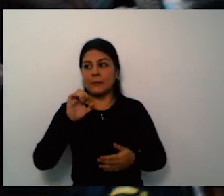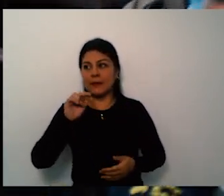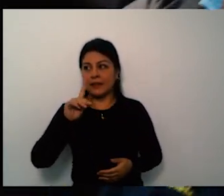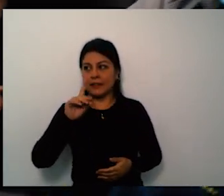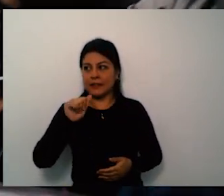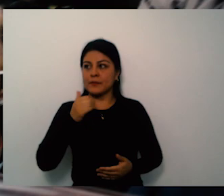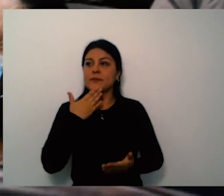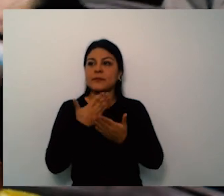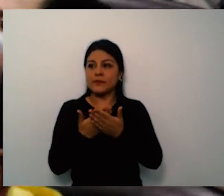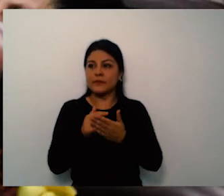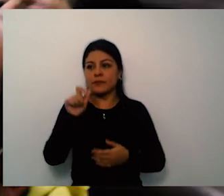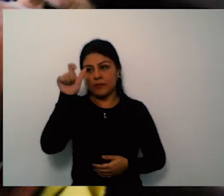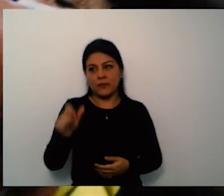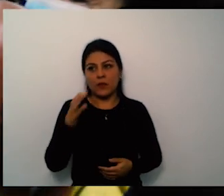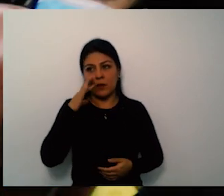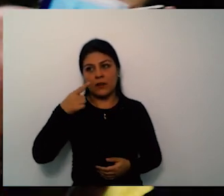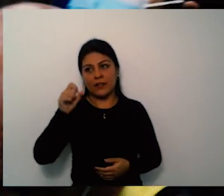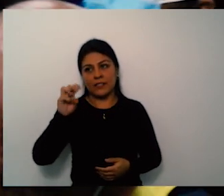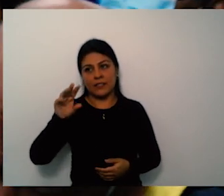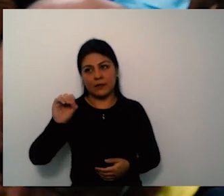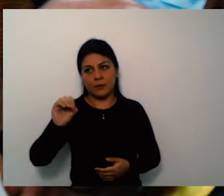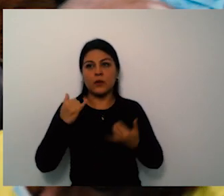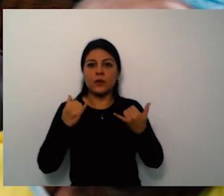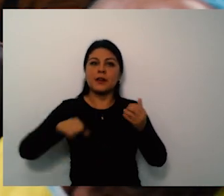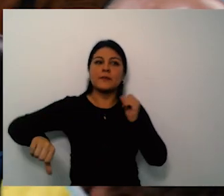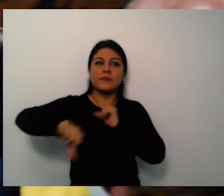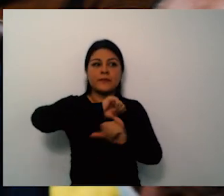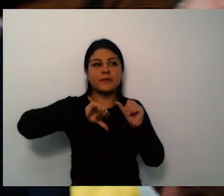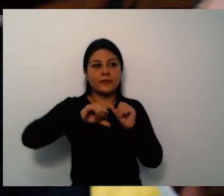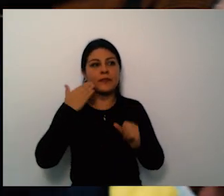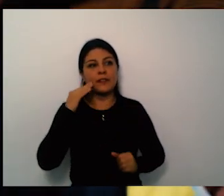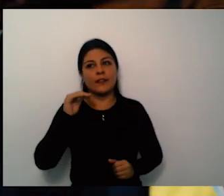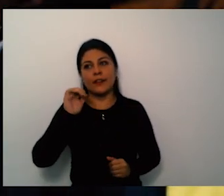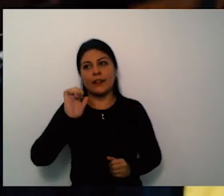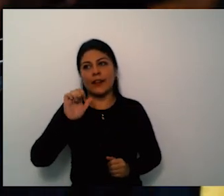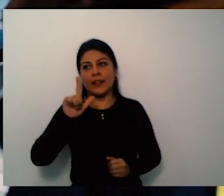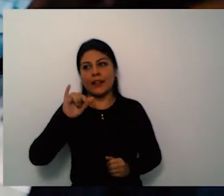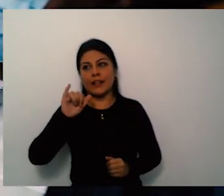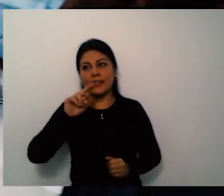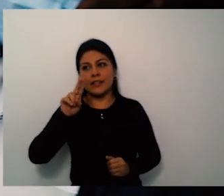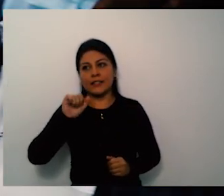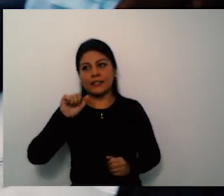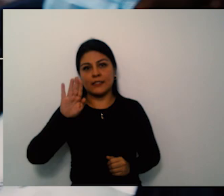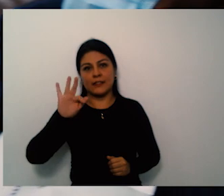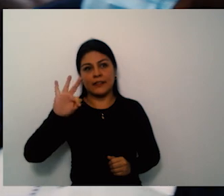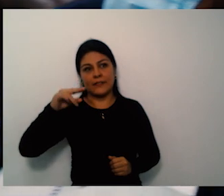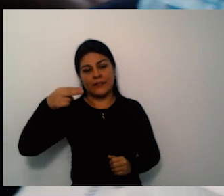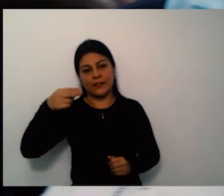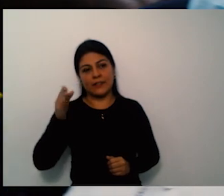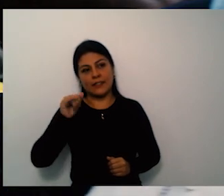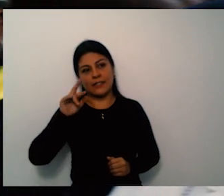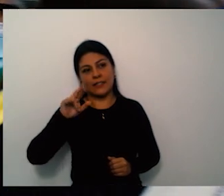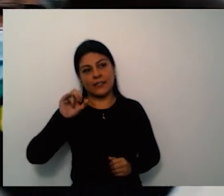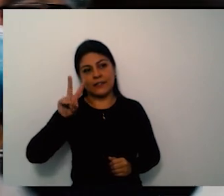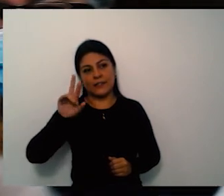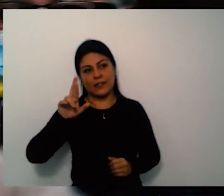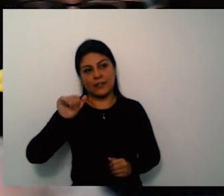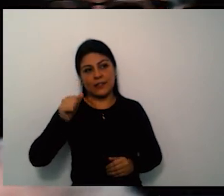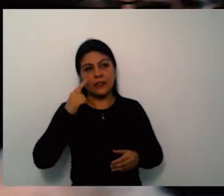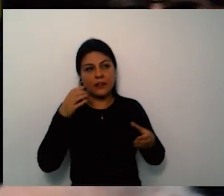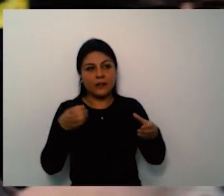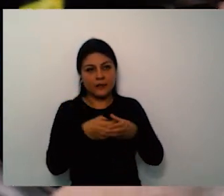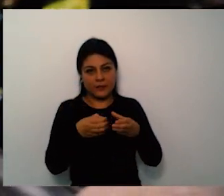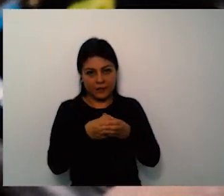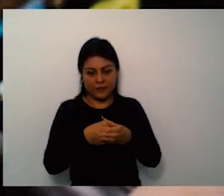afortunadamente tenemos la mayoría de las especialidades Gracias doctor Reyes